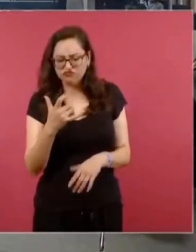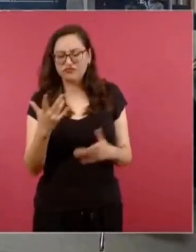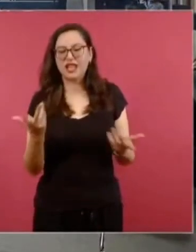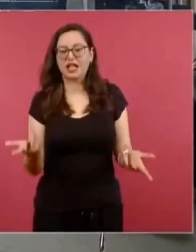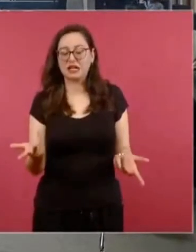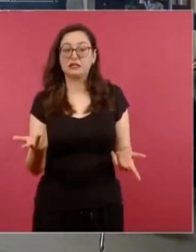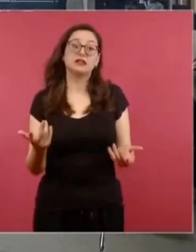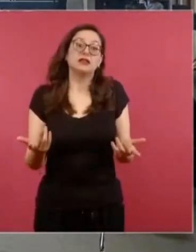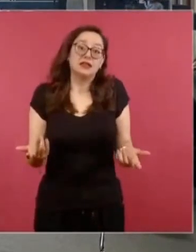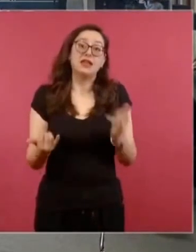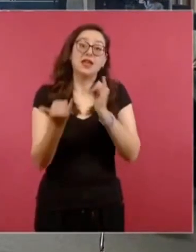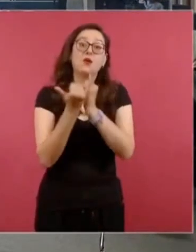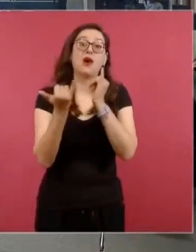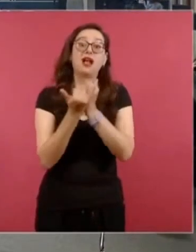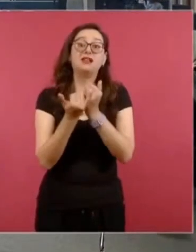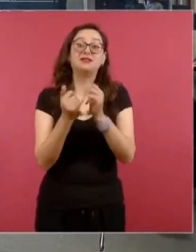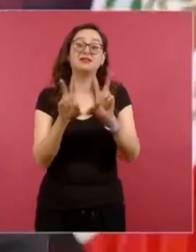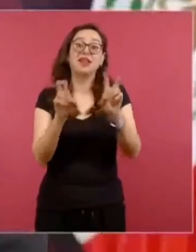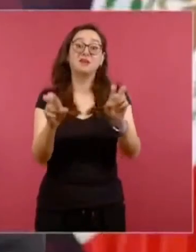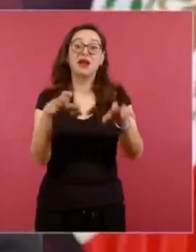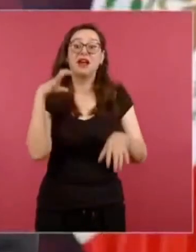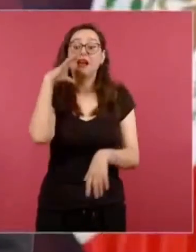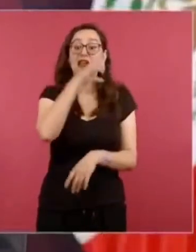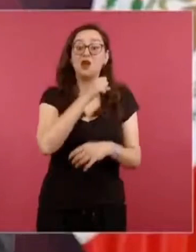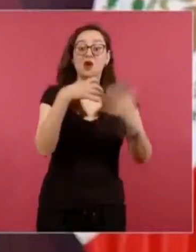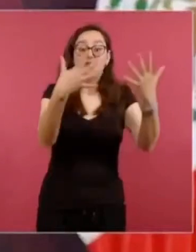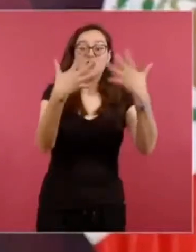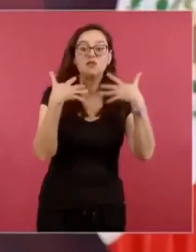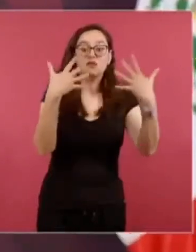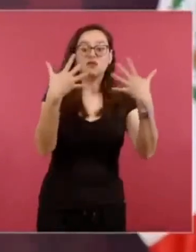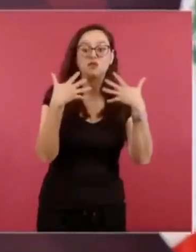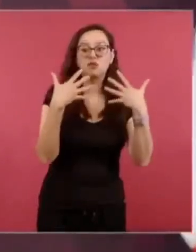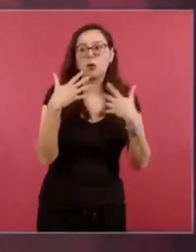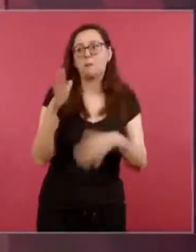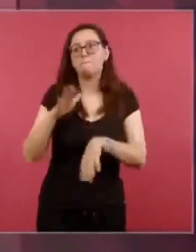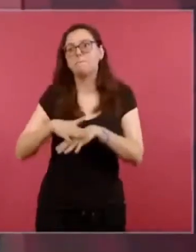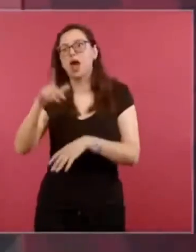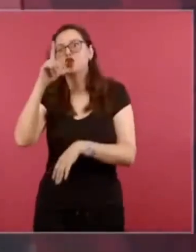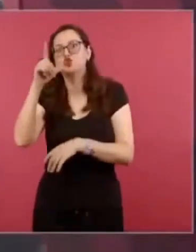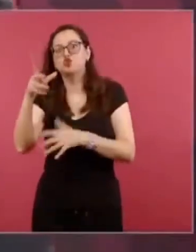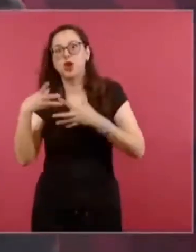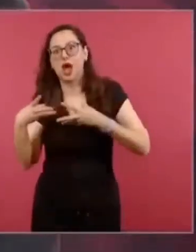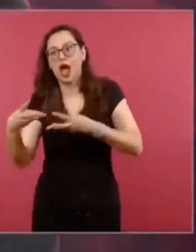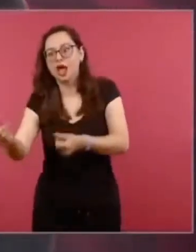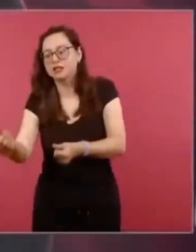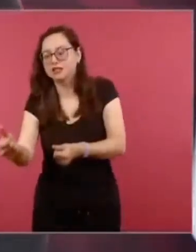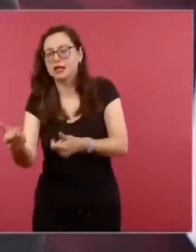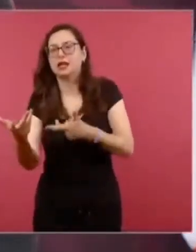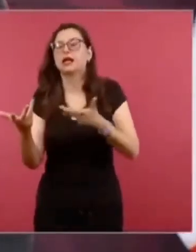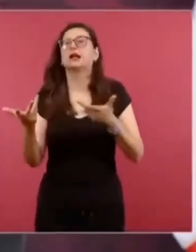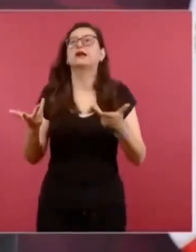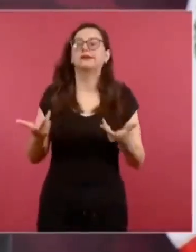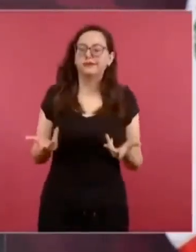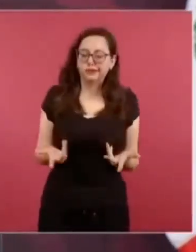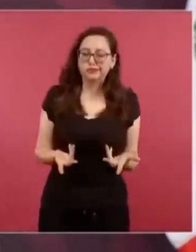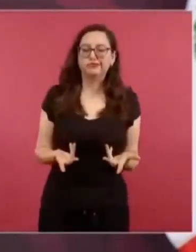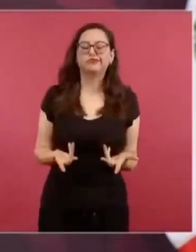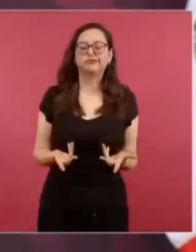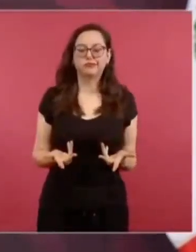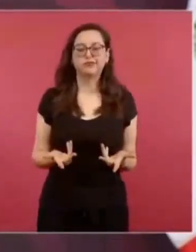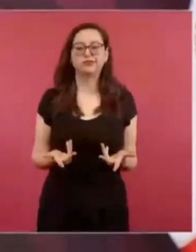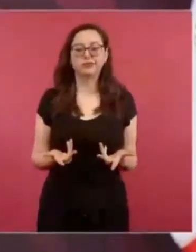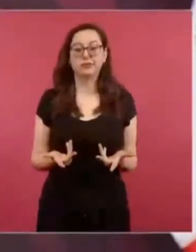y más demanda, más